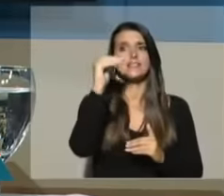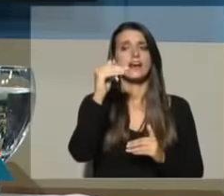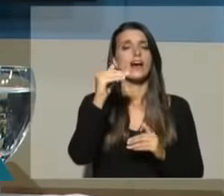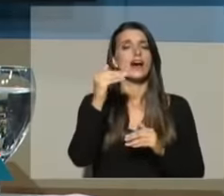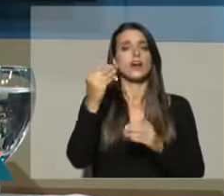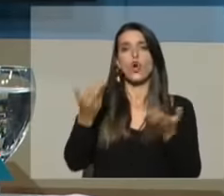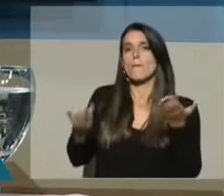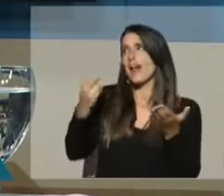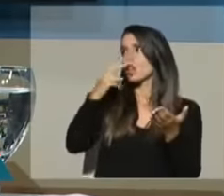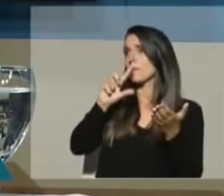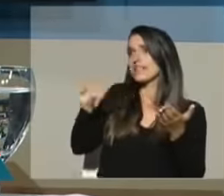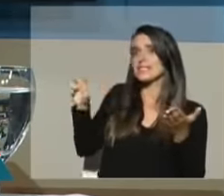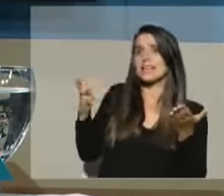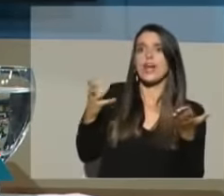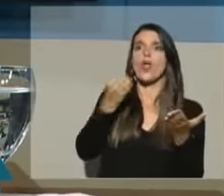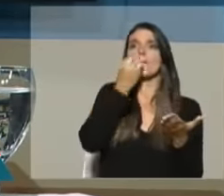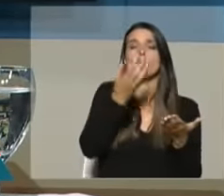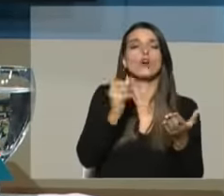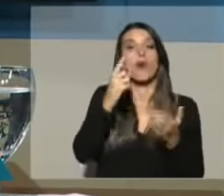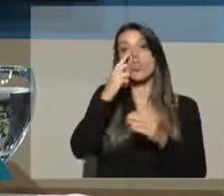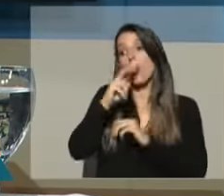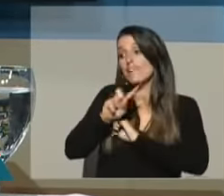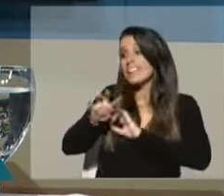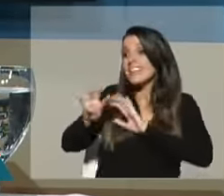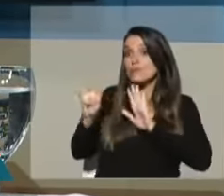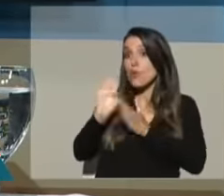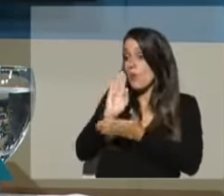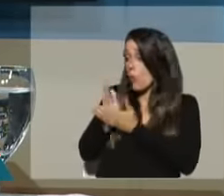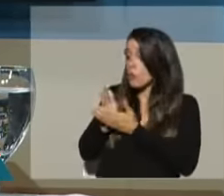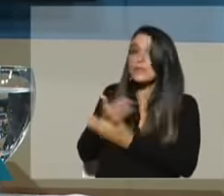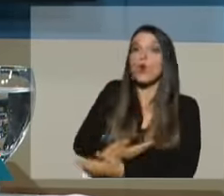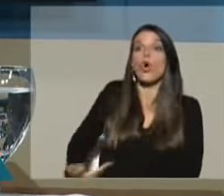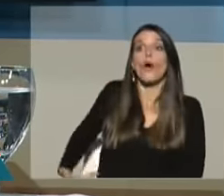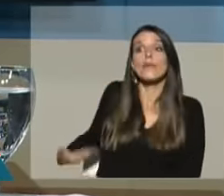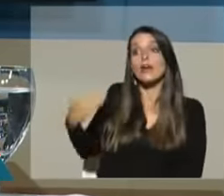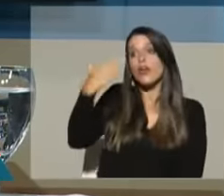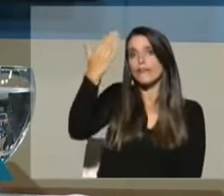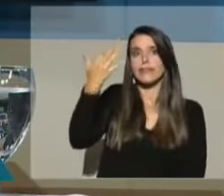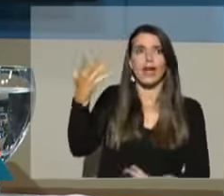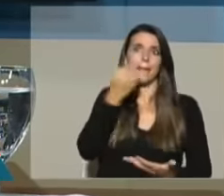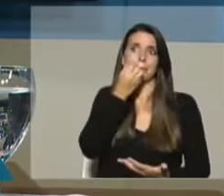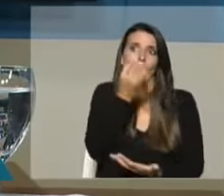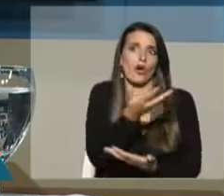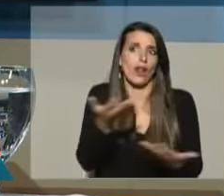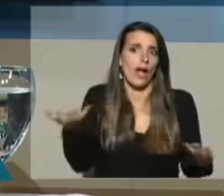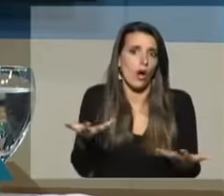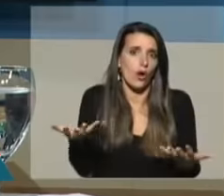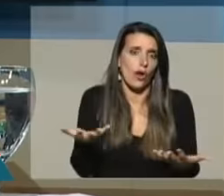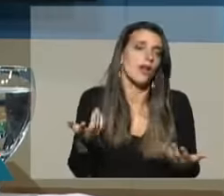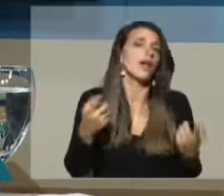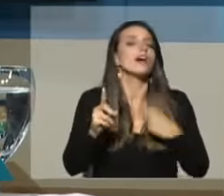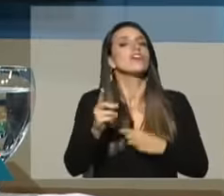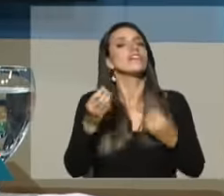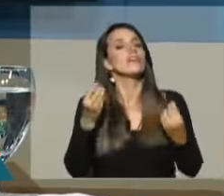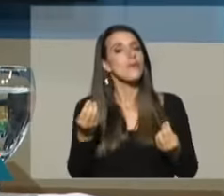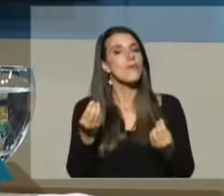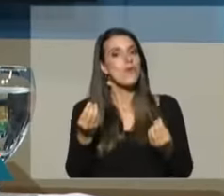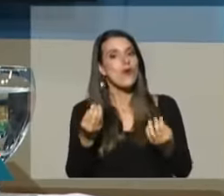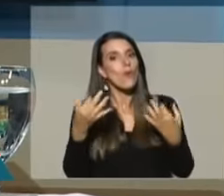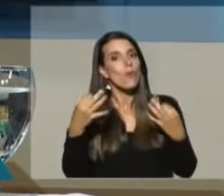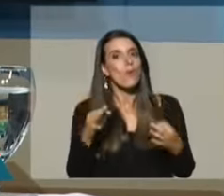año 2017. Tenía que hablar del año 2019 que fue el último año de gestión del Frente Amplio. En este sentido,